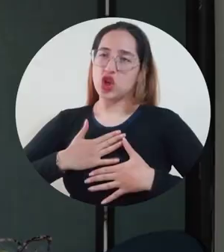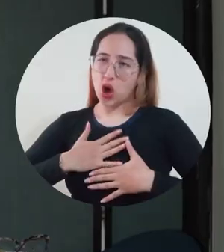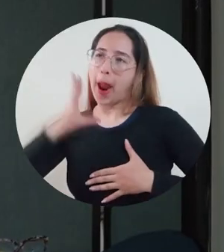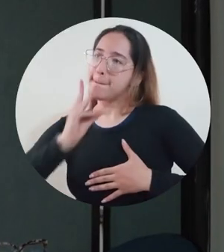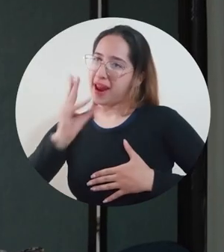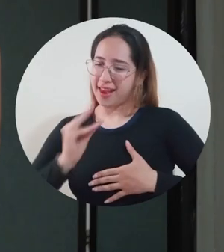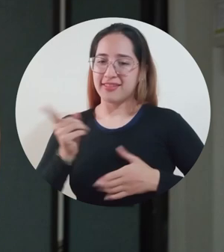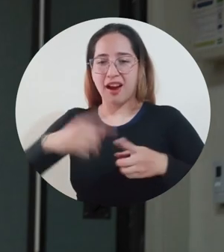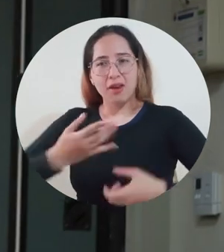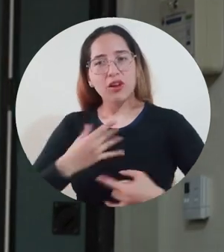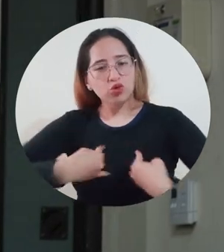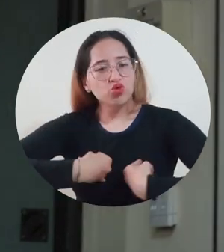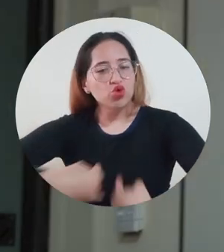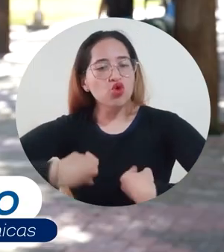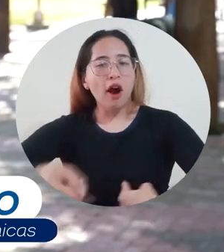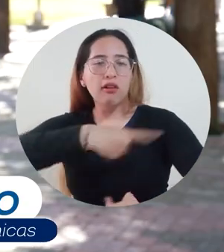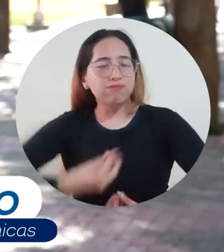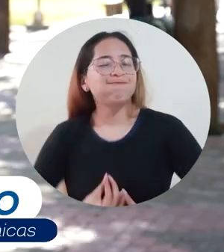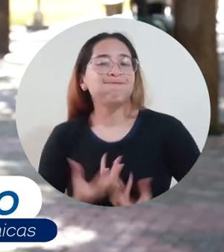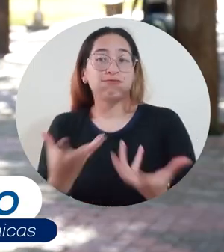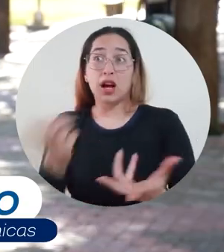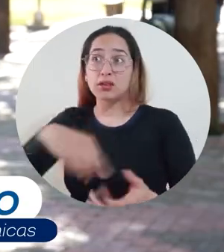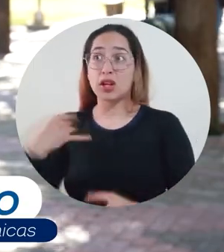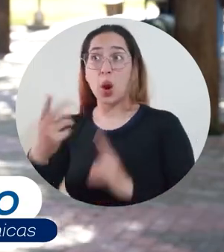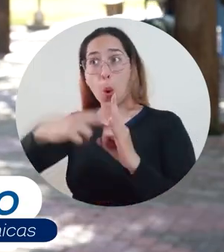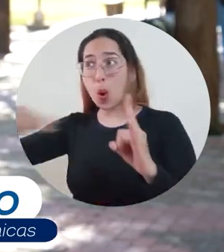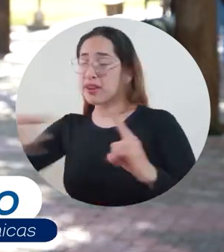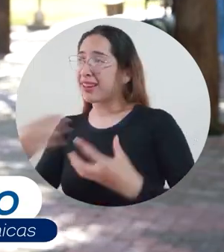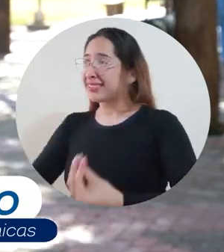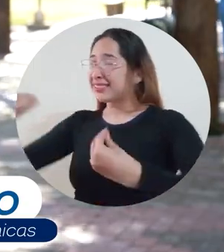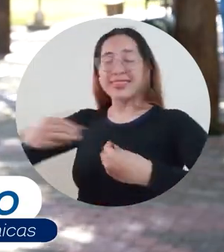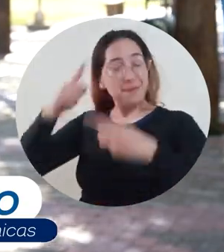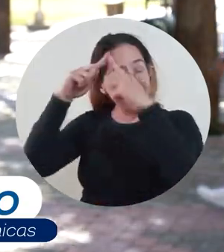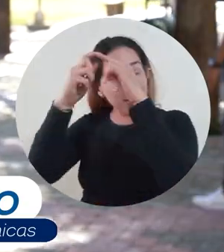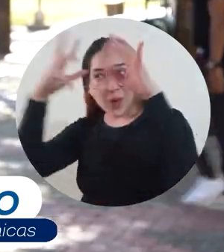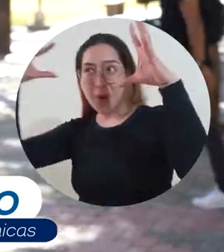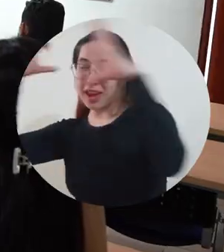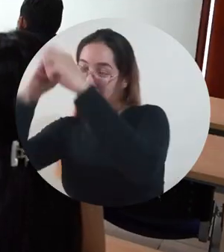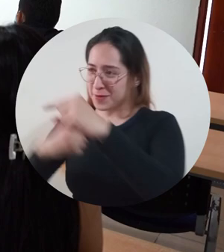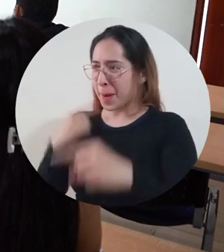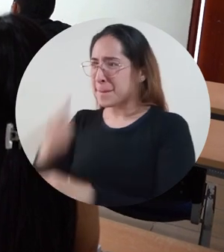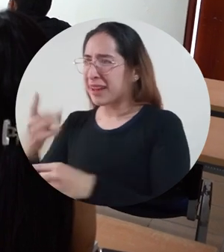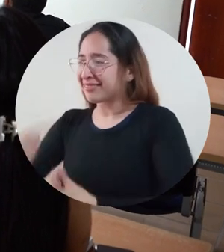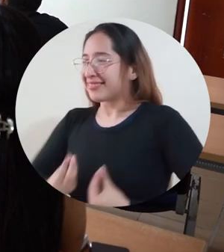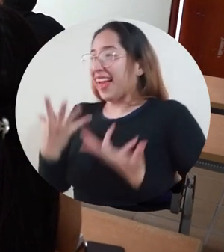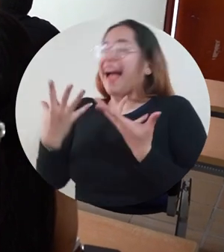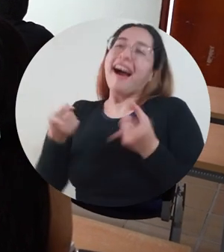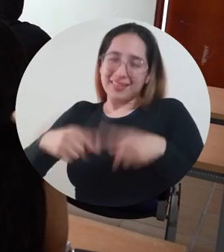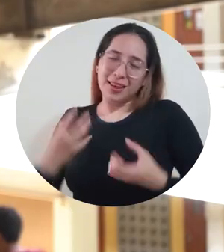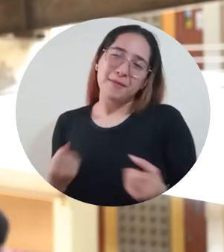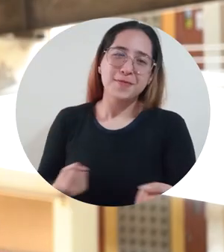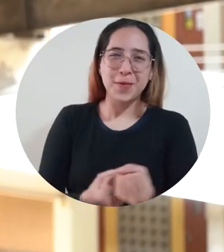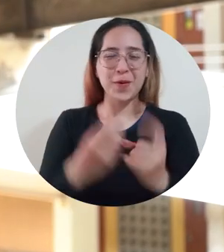poco de la experiencia que yo tengo. Entonces yo pienso que así como la universidad ha cumplido mi sueño, yo también hago un aporte importante a la